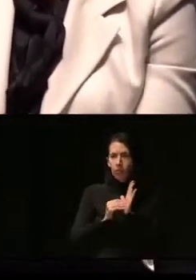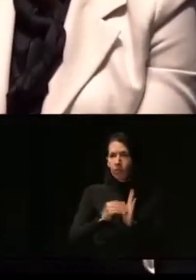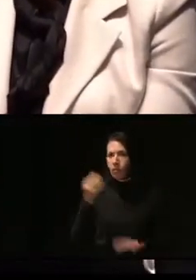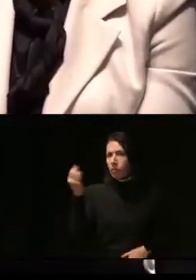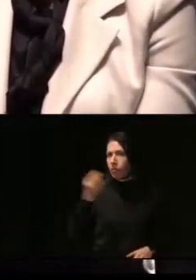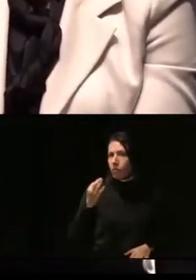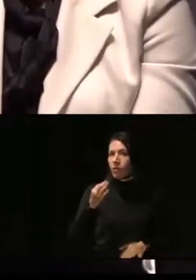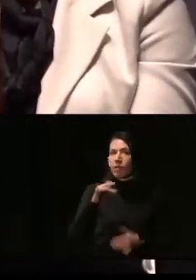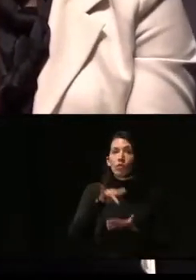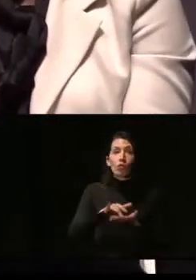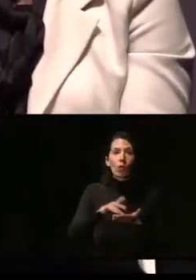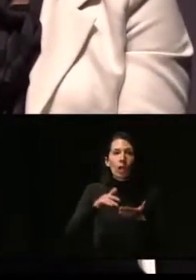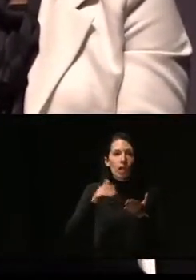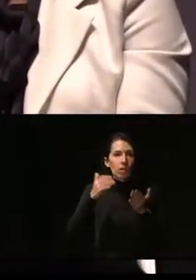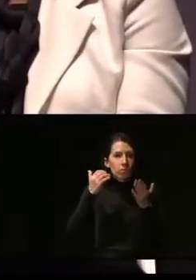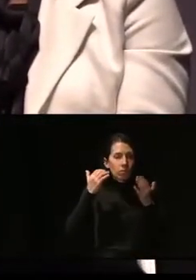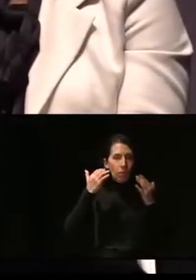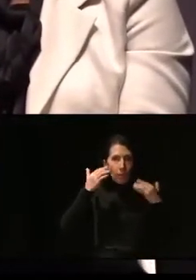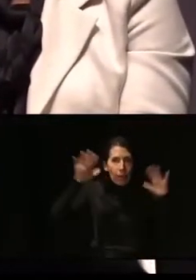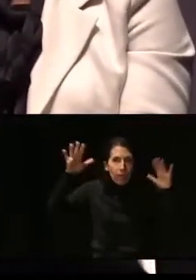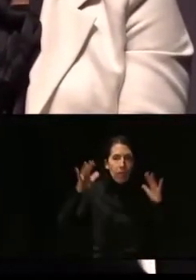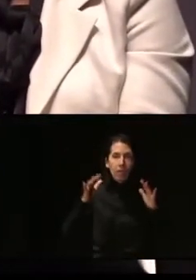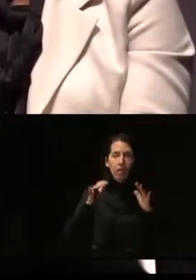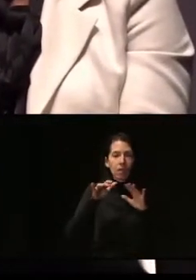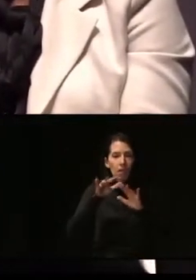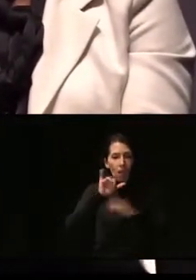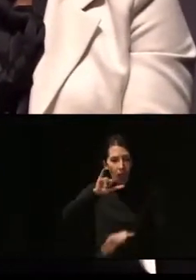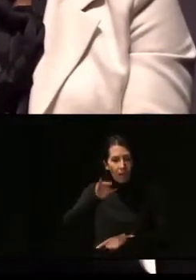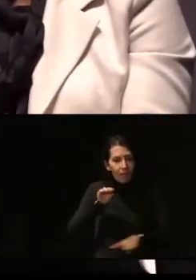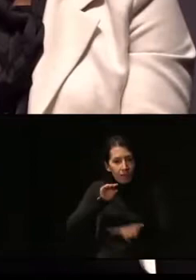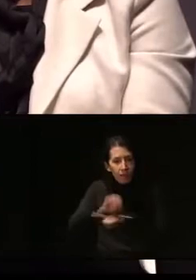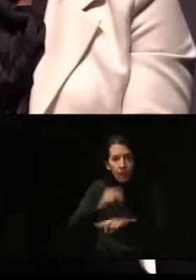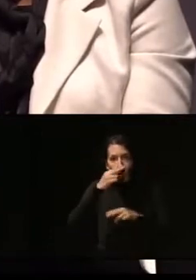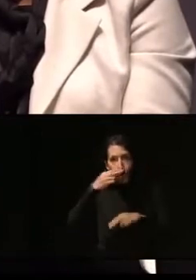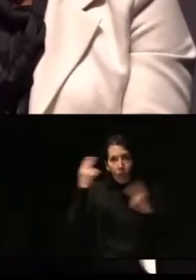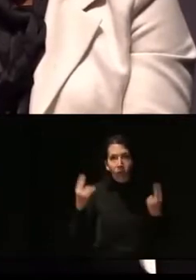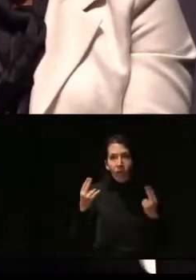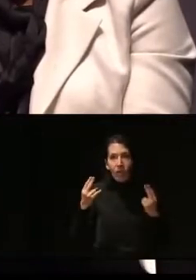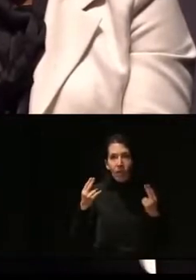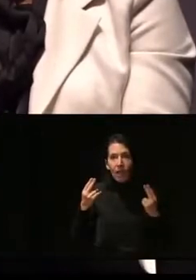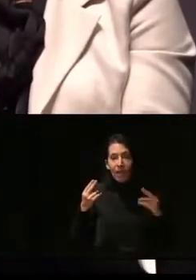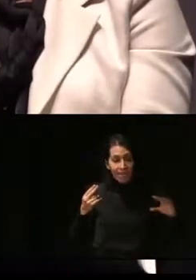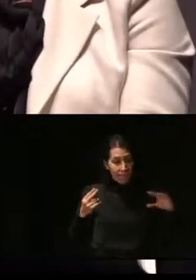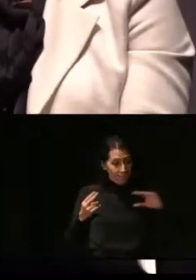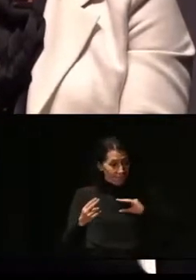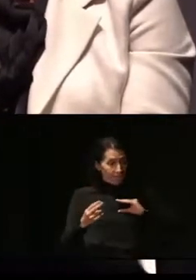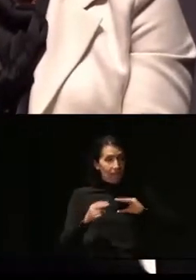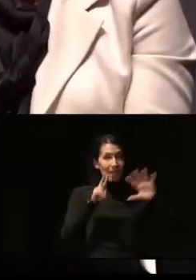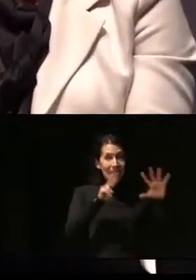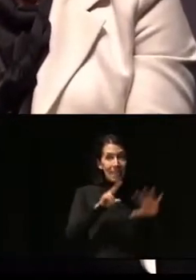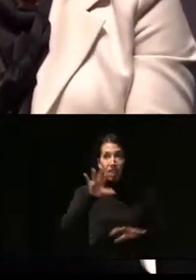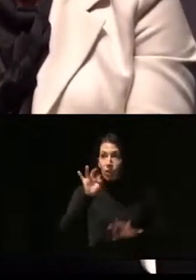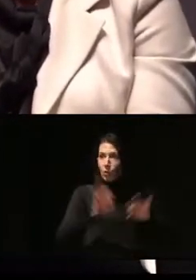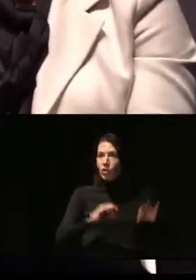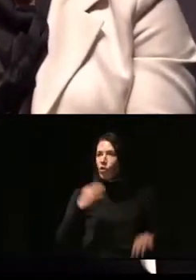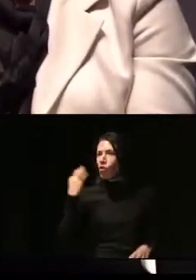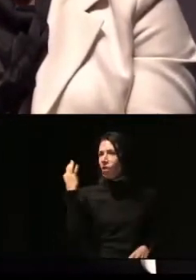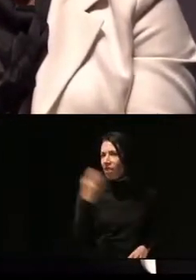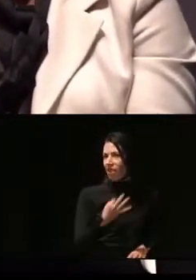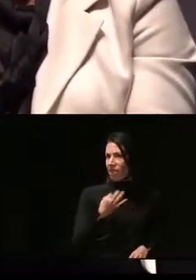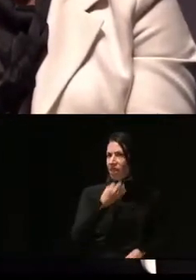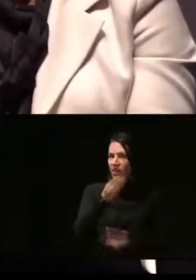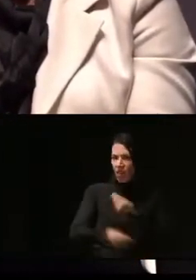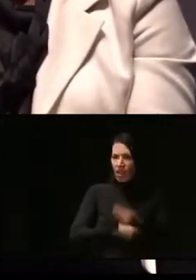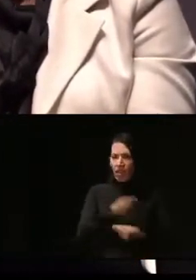en el caso de que existan ayudas públicas que alcancen el 75%, es obligatorio realizar en la